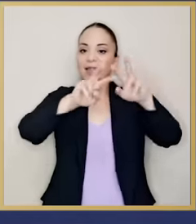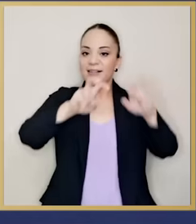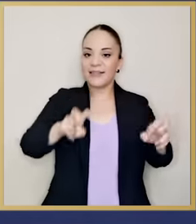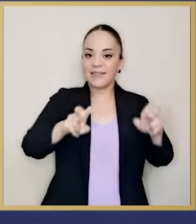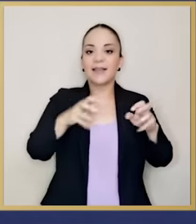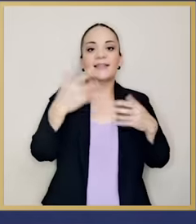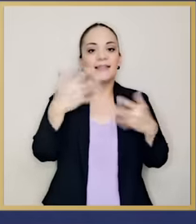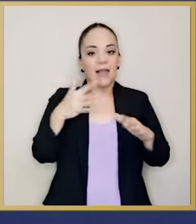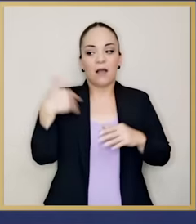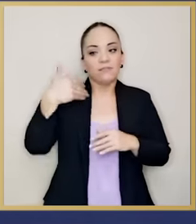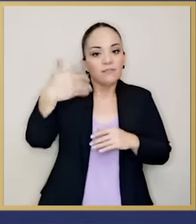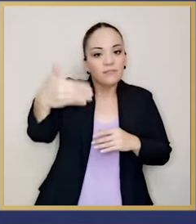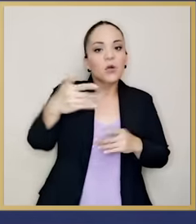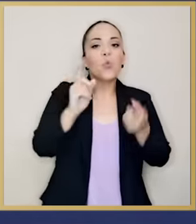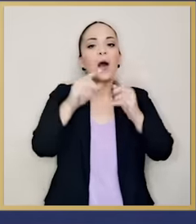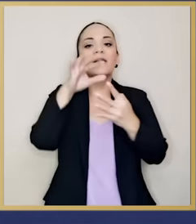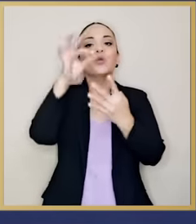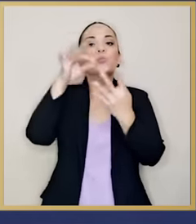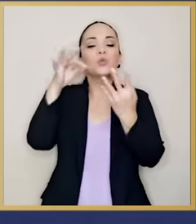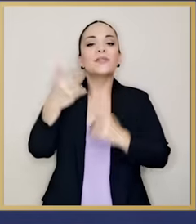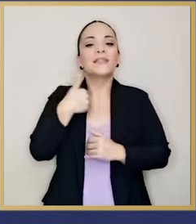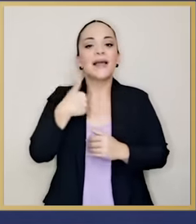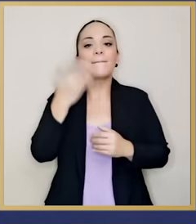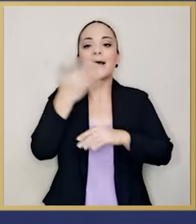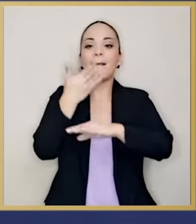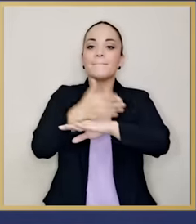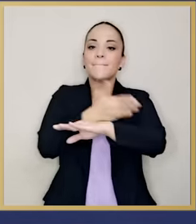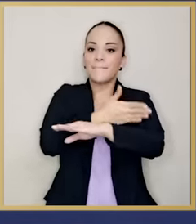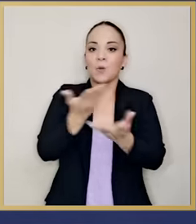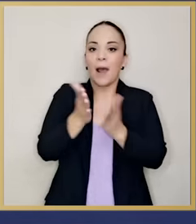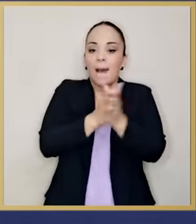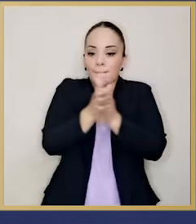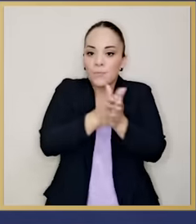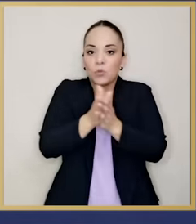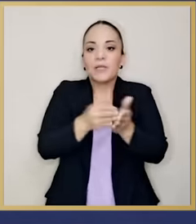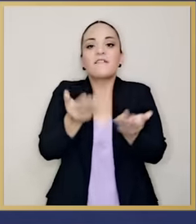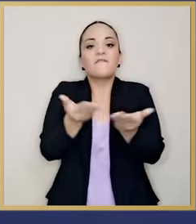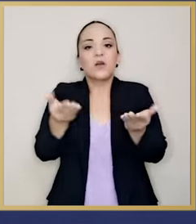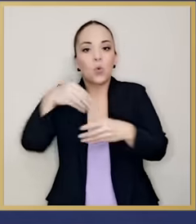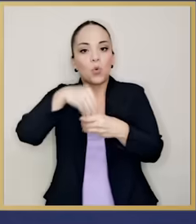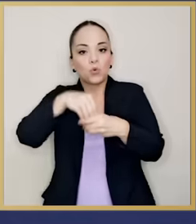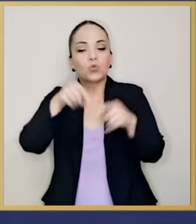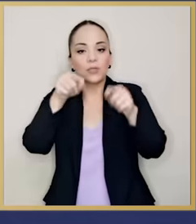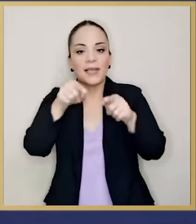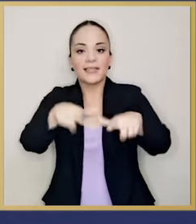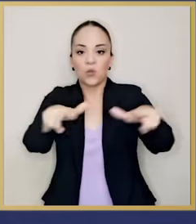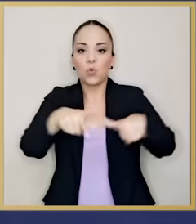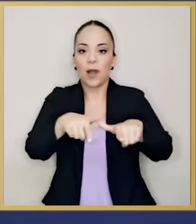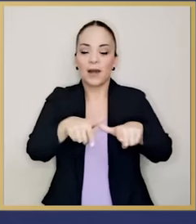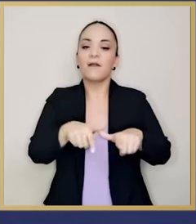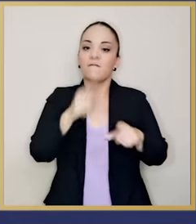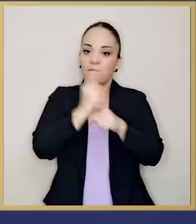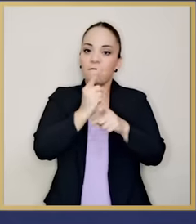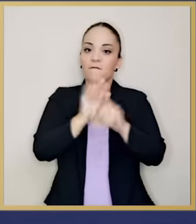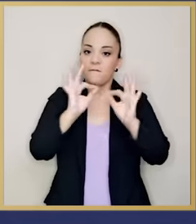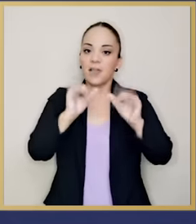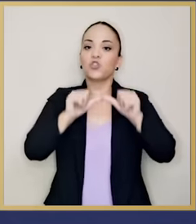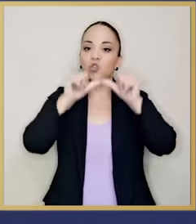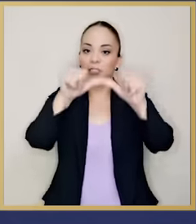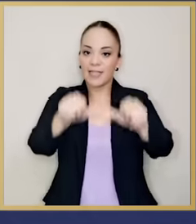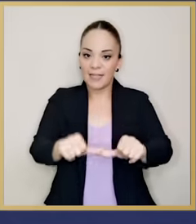analizar, como ya lo hemos venido haciendo, las alternativas que existen para mejor aprovechar el recurso minero que tenemos ahí de una manera